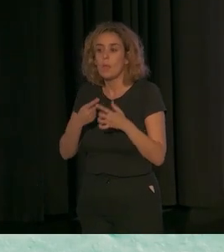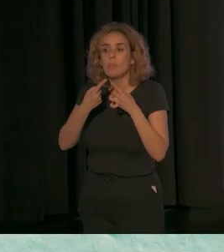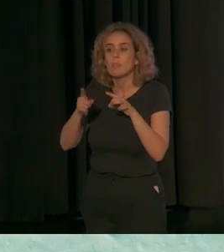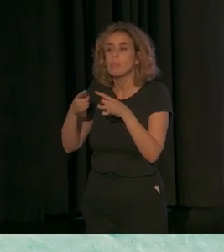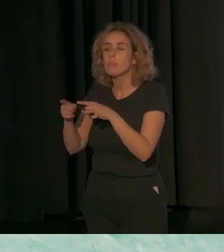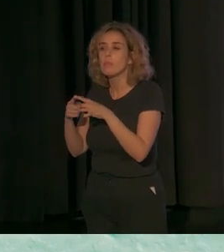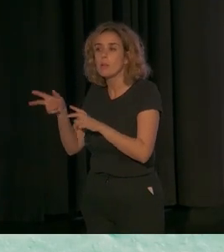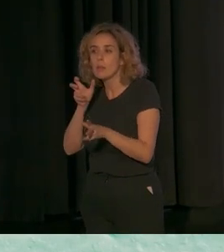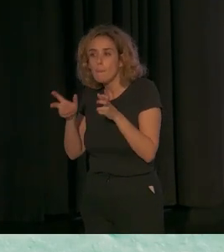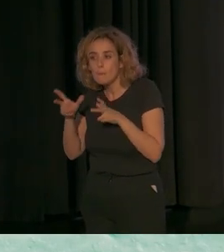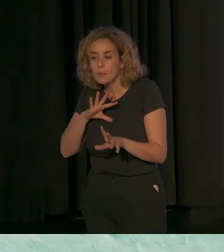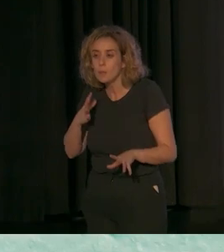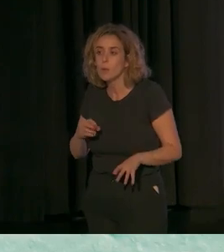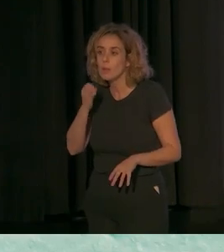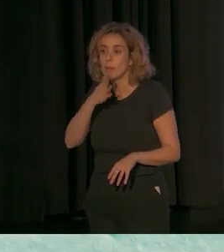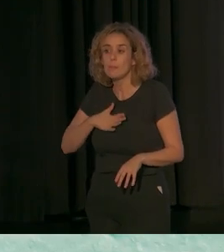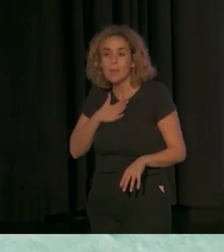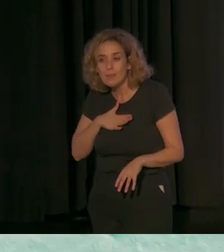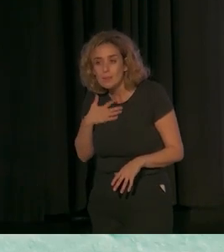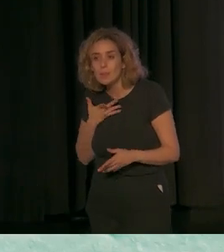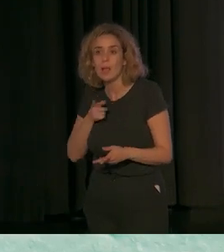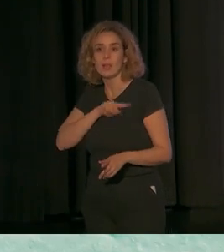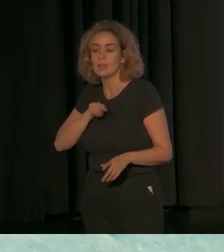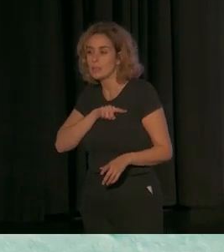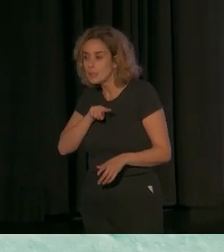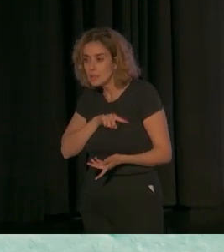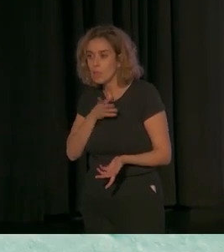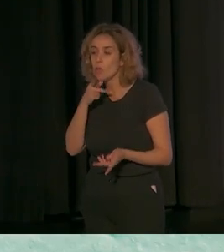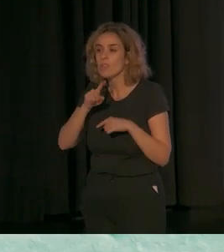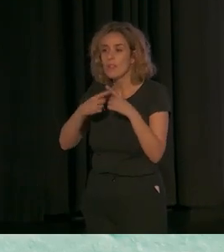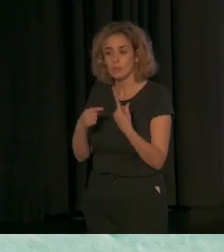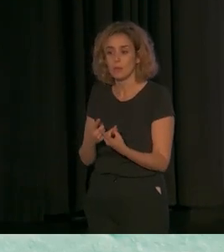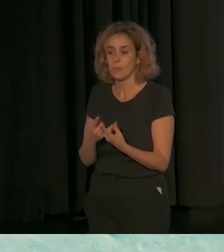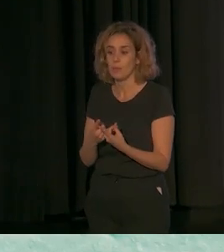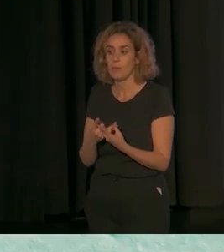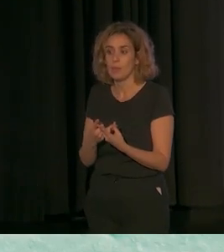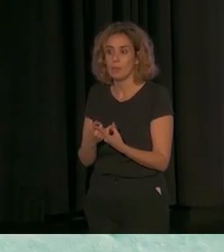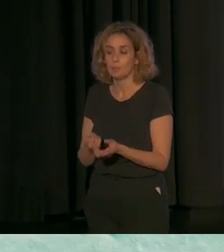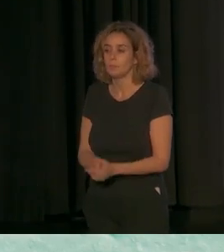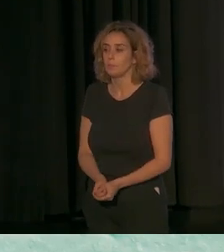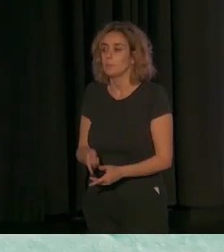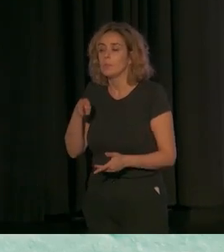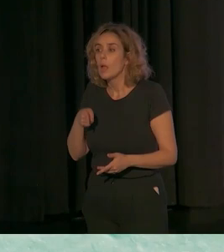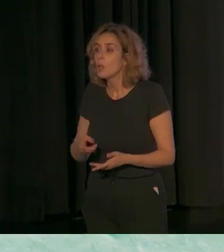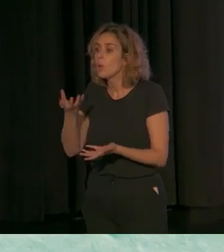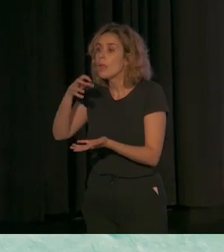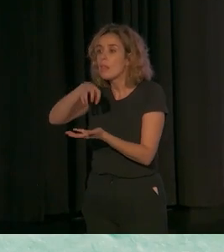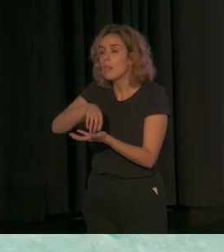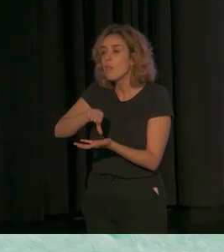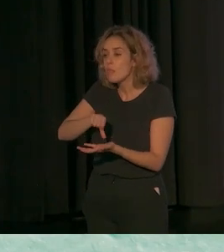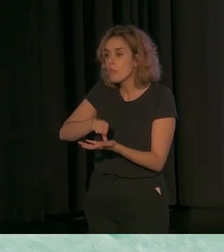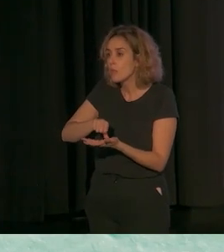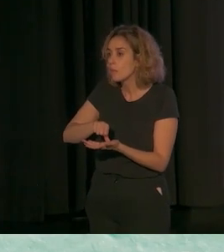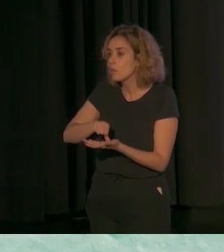que pueden percibirse en el bienestar, la sensación, en la percepción de bienestar de las familias no son ajenas a lo que el centro, al contrario,